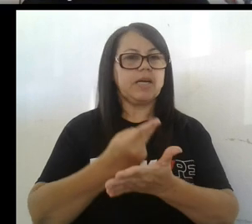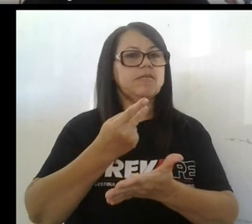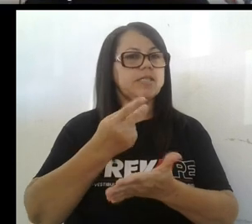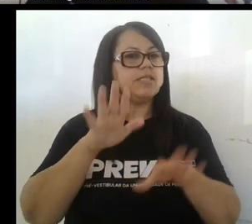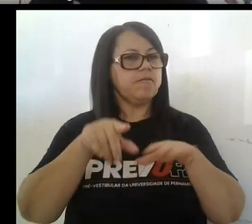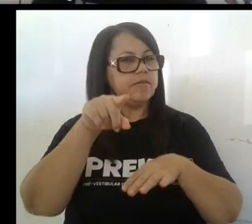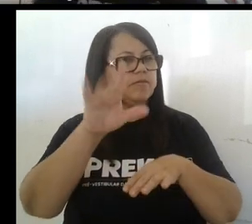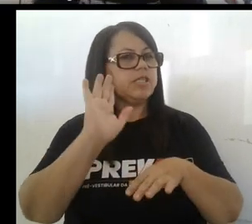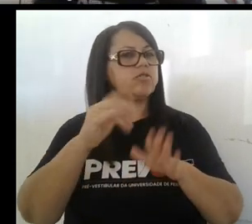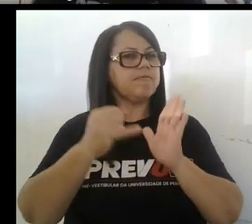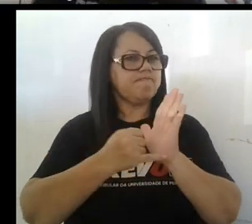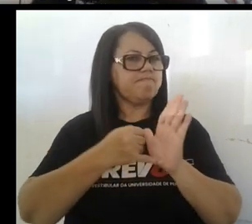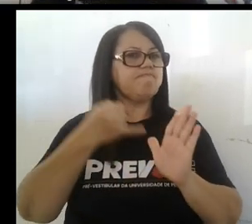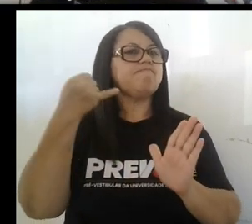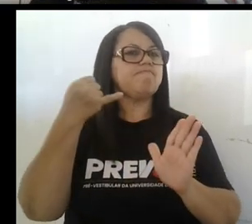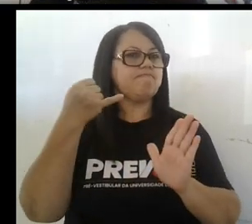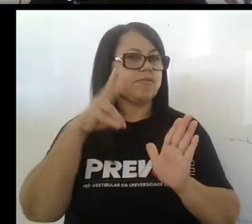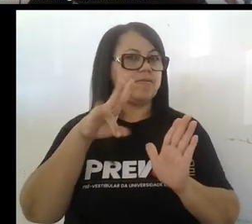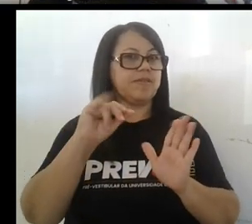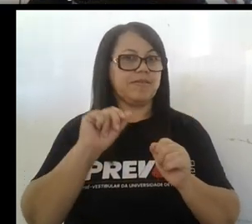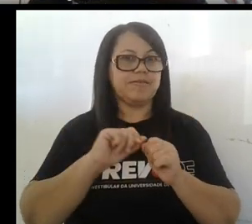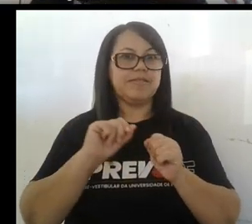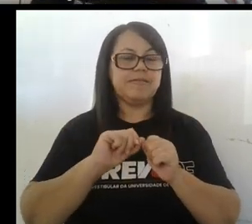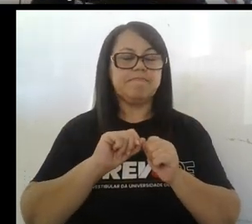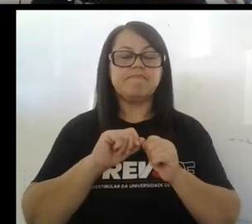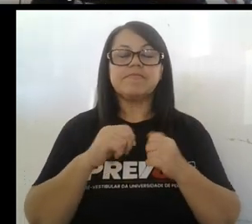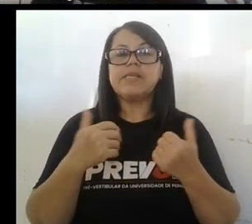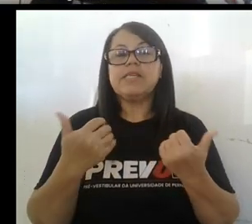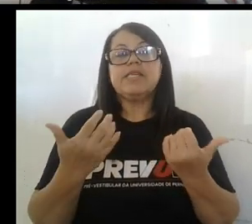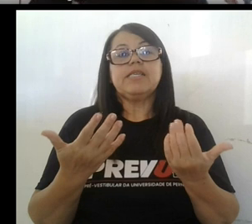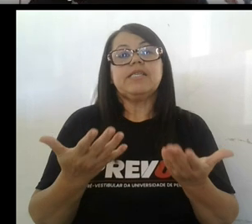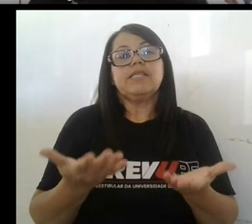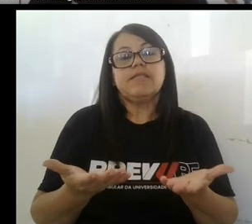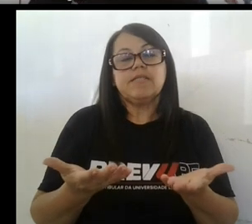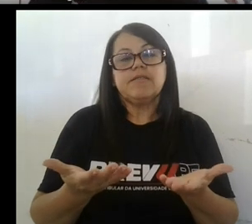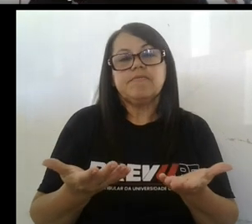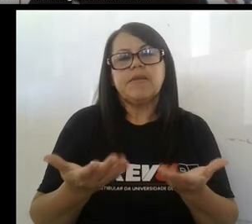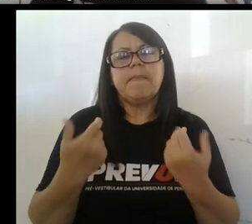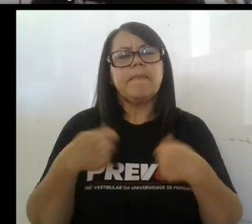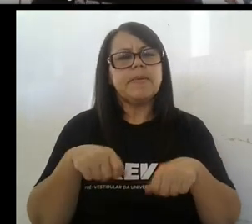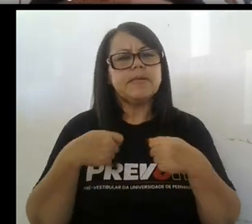que por si acaso vais a realizar. Y es interesante hacer una